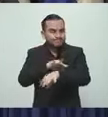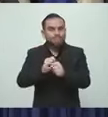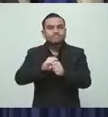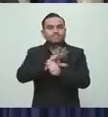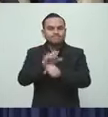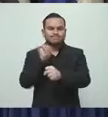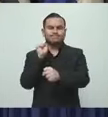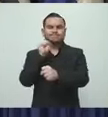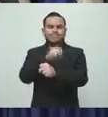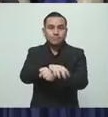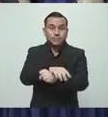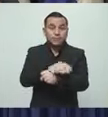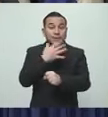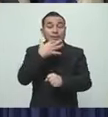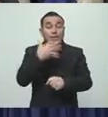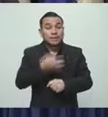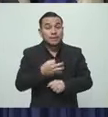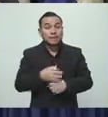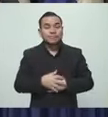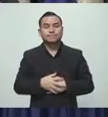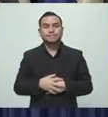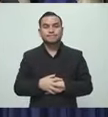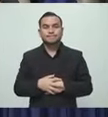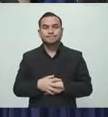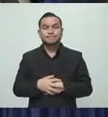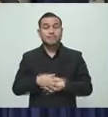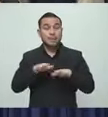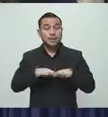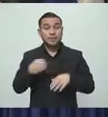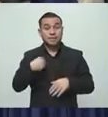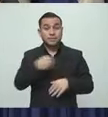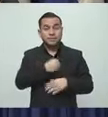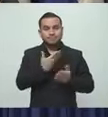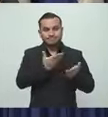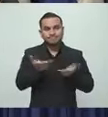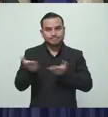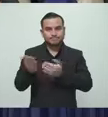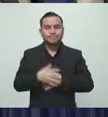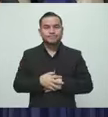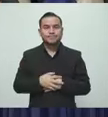de combate de este virus. Gracias, doctor. por favor.